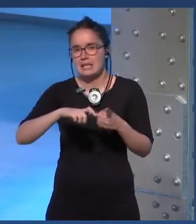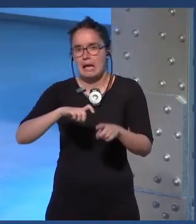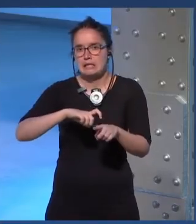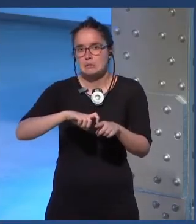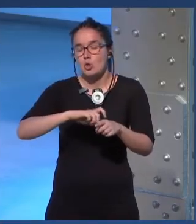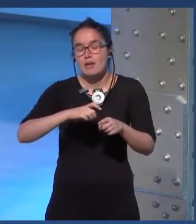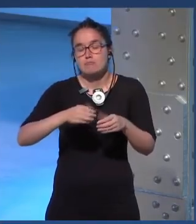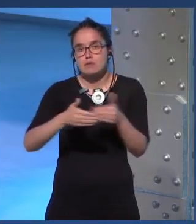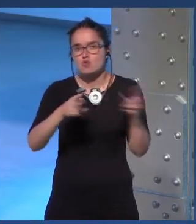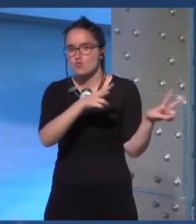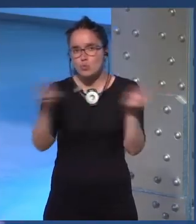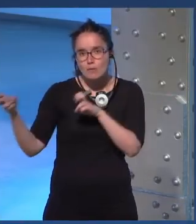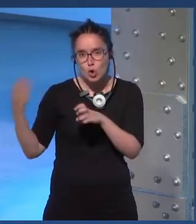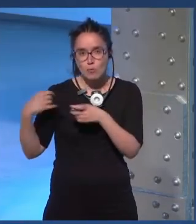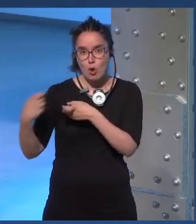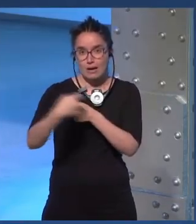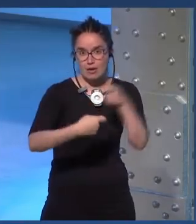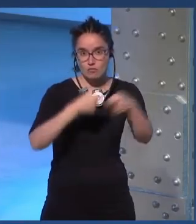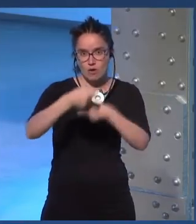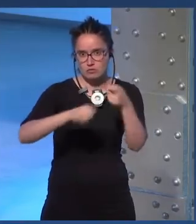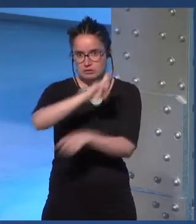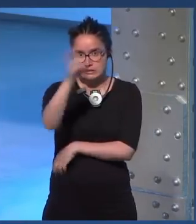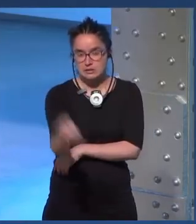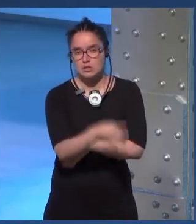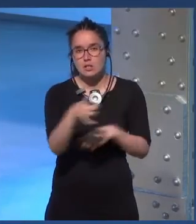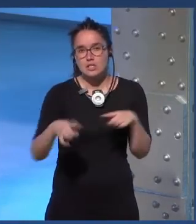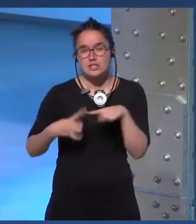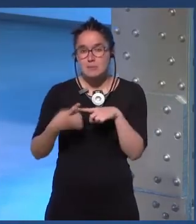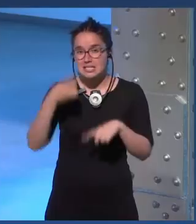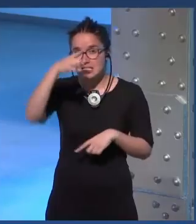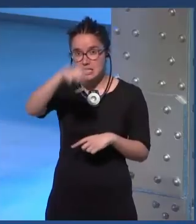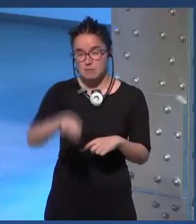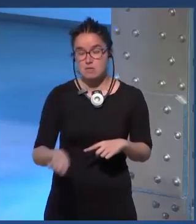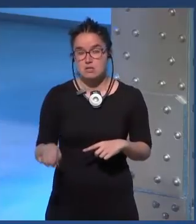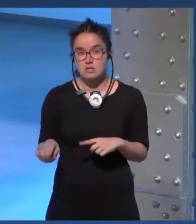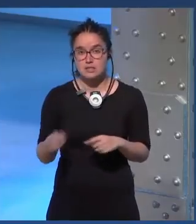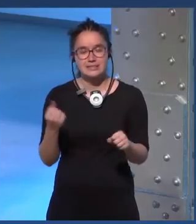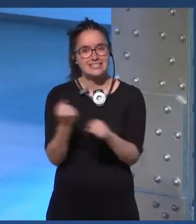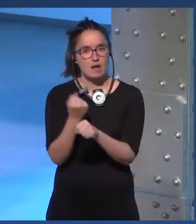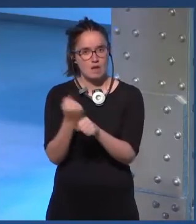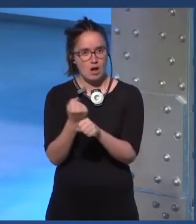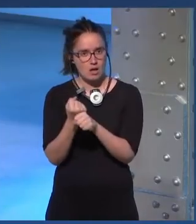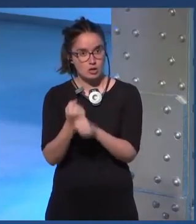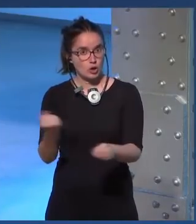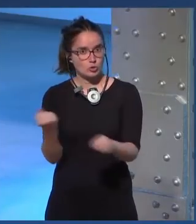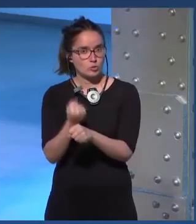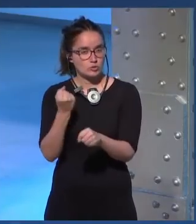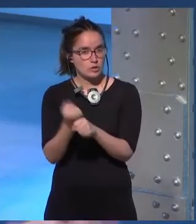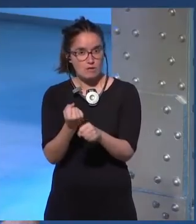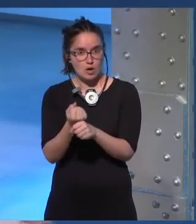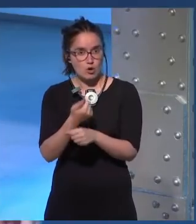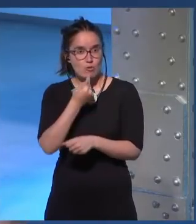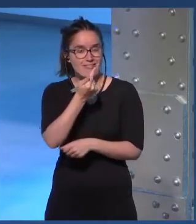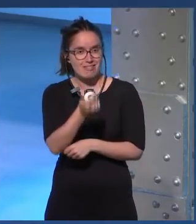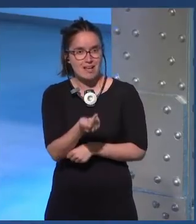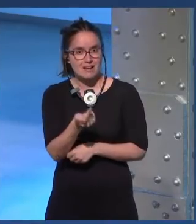de otras iniciativas tipo crowdfunding y tal y aparte ya también trabaja su trabajo como